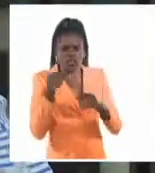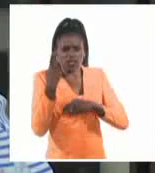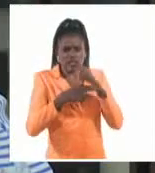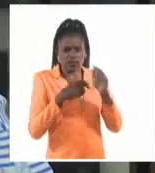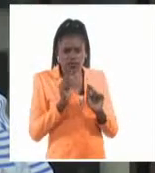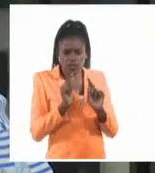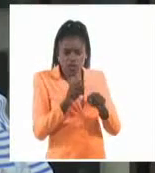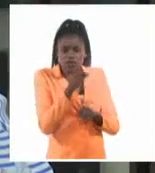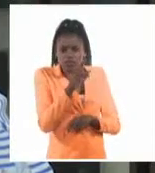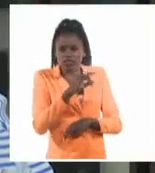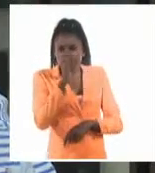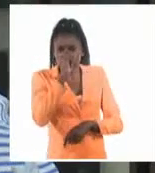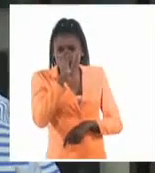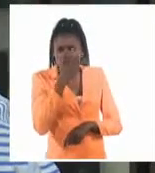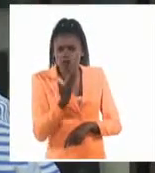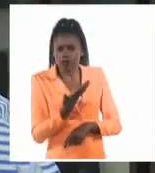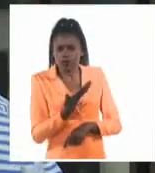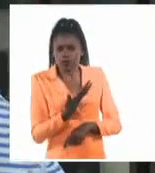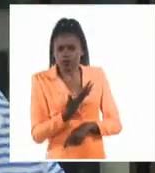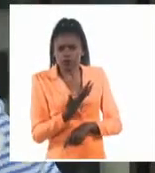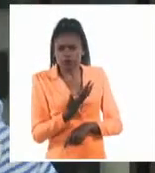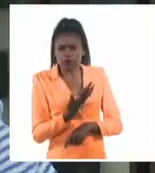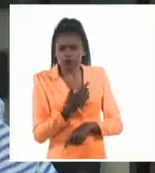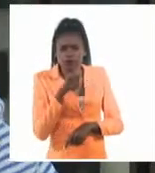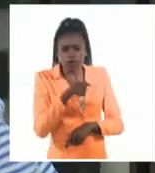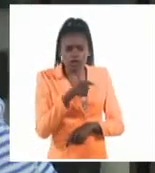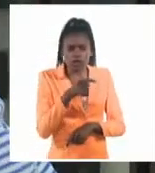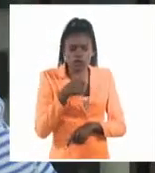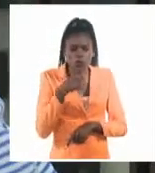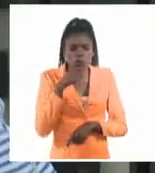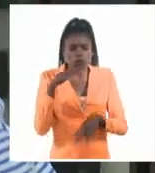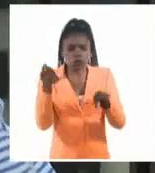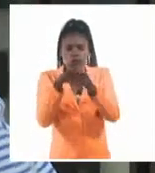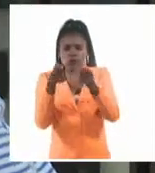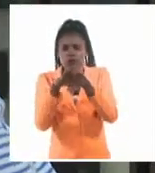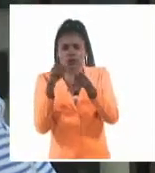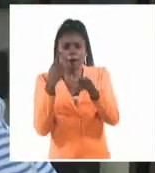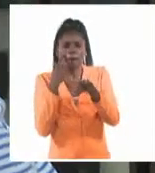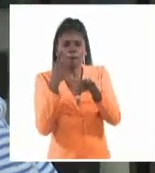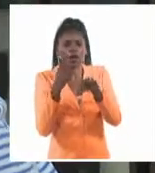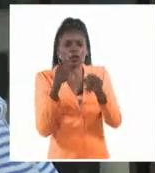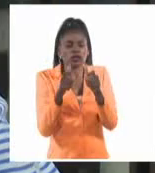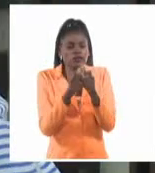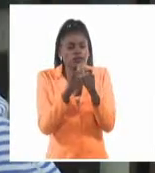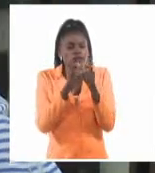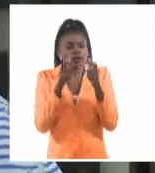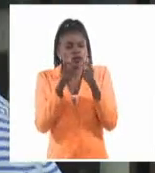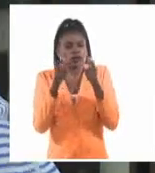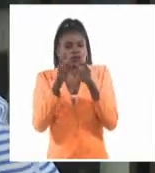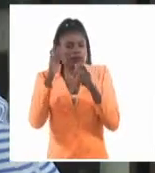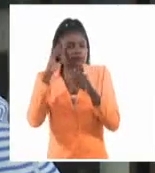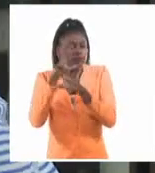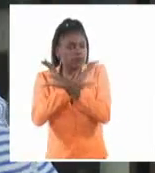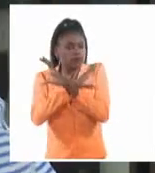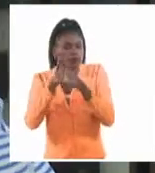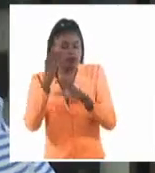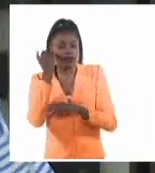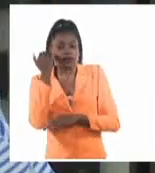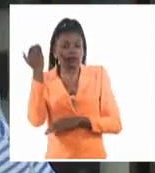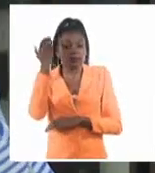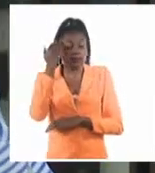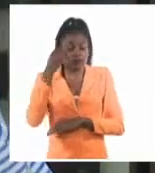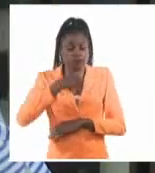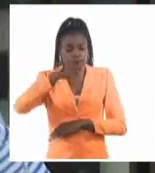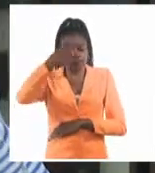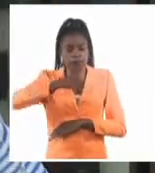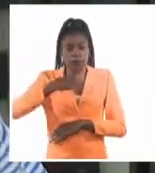a los 17 años. Es decir, aquí tú te comparas y te das cuenta de la grandeza y de la capacidad intelectual